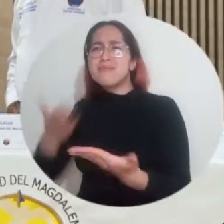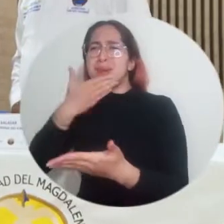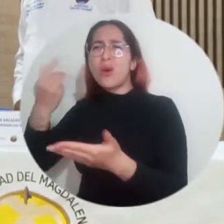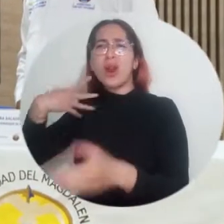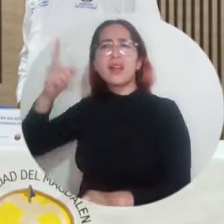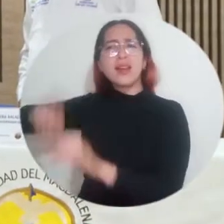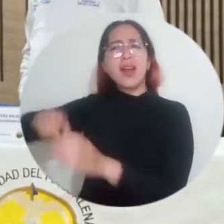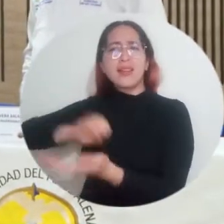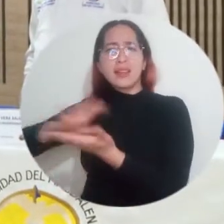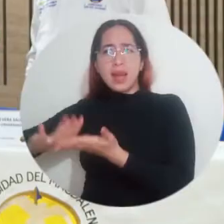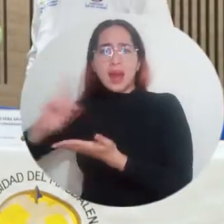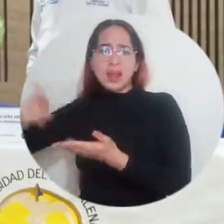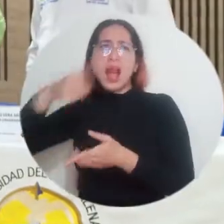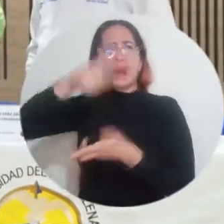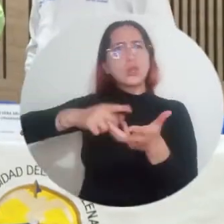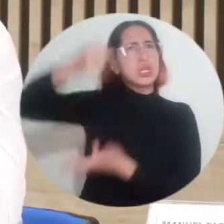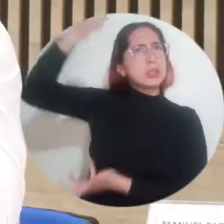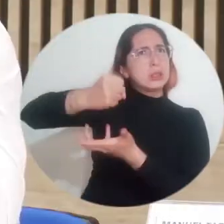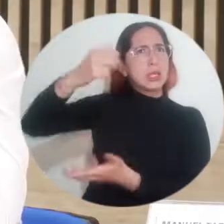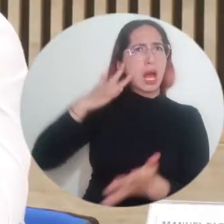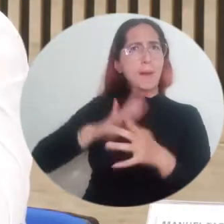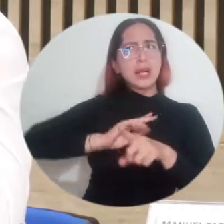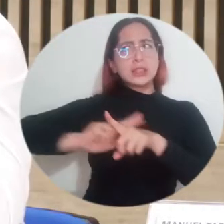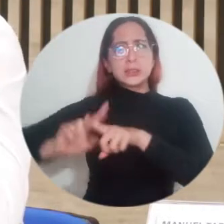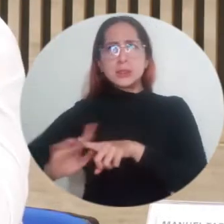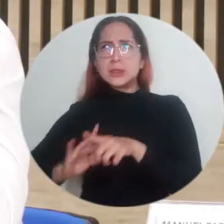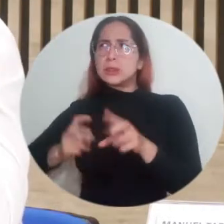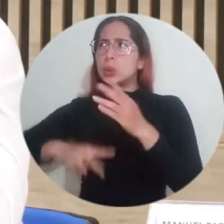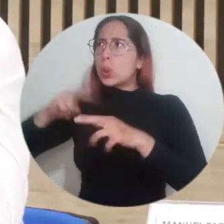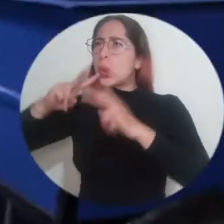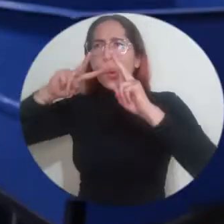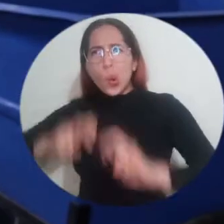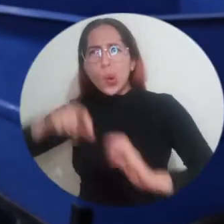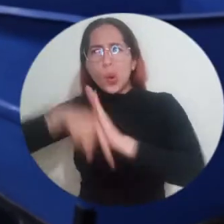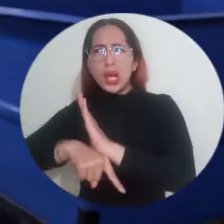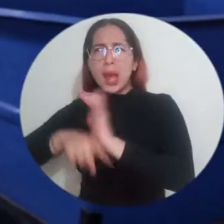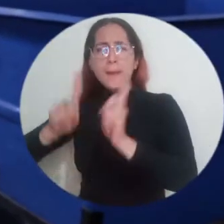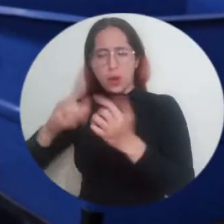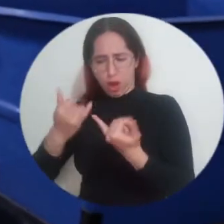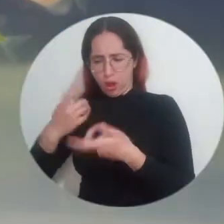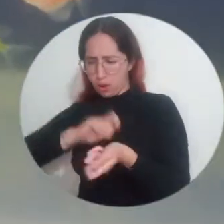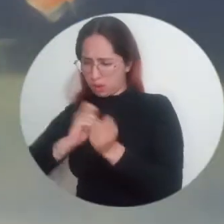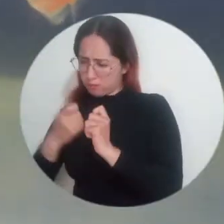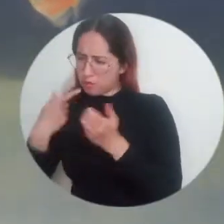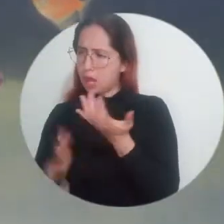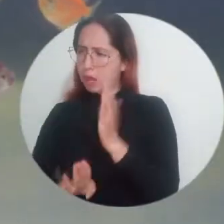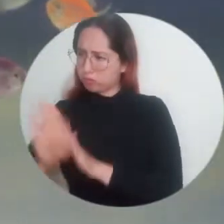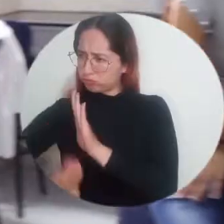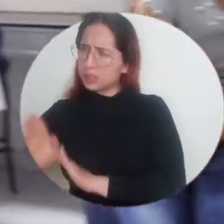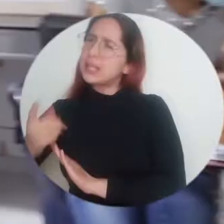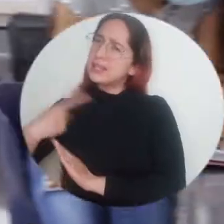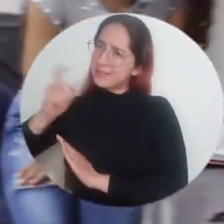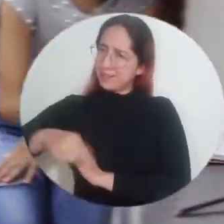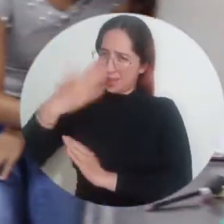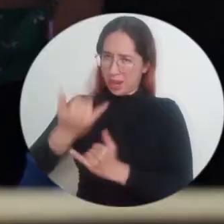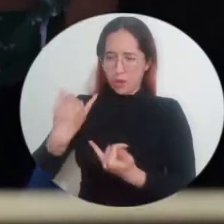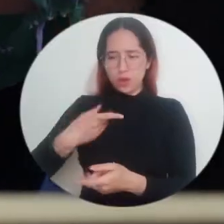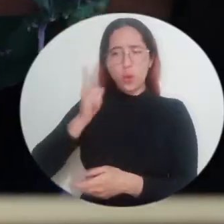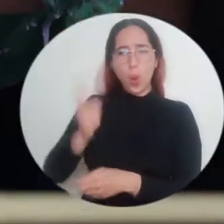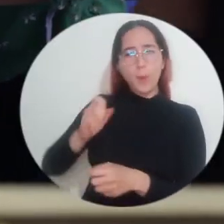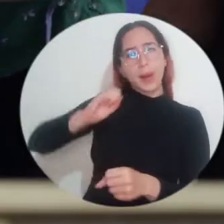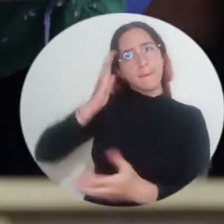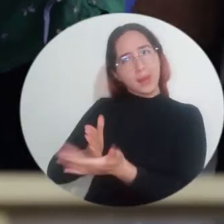precisamente en tiempos de pandemia y pospandemia es cuando más necesitamos la investigación. Que dé respuestas, que dé alternativas para la